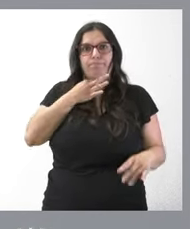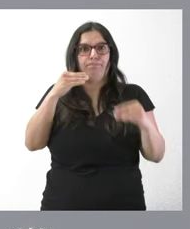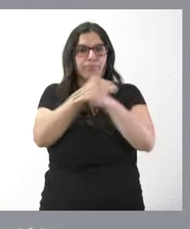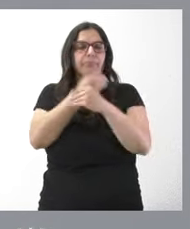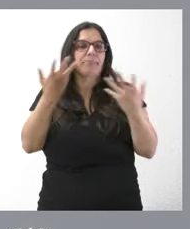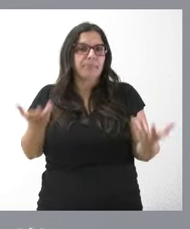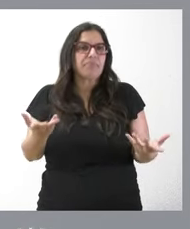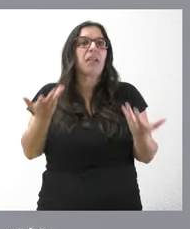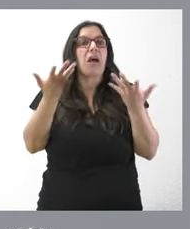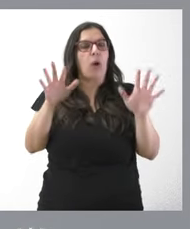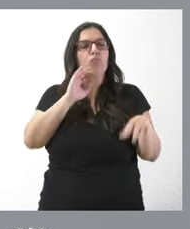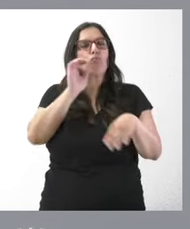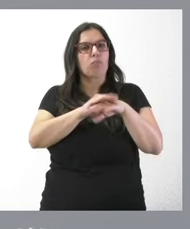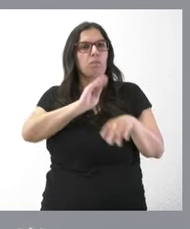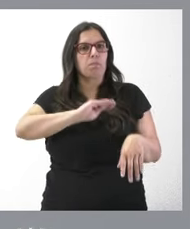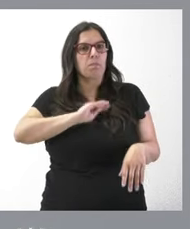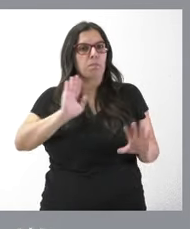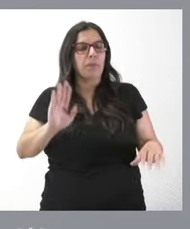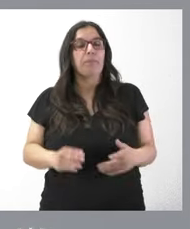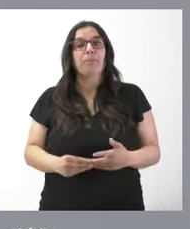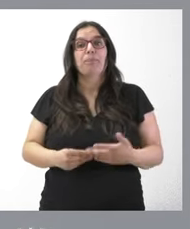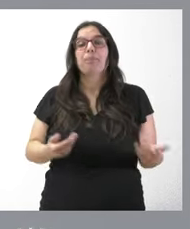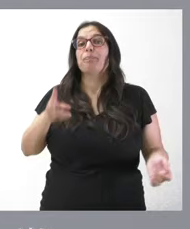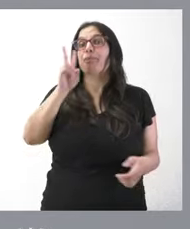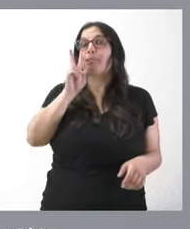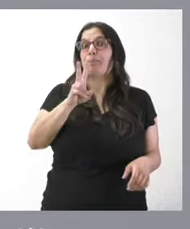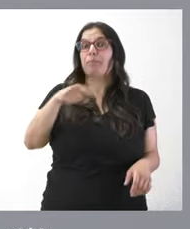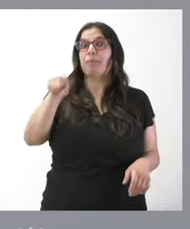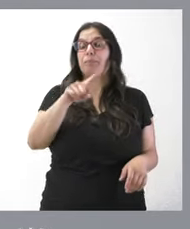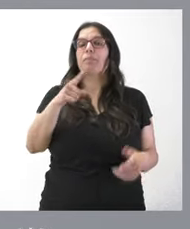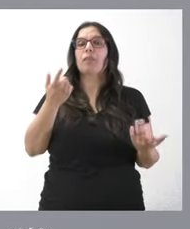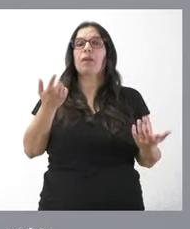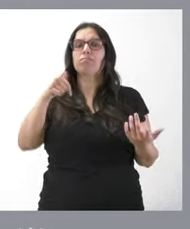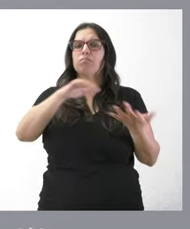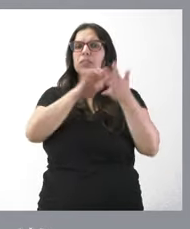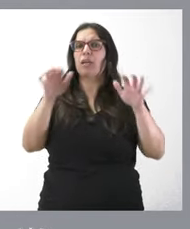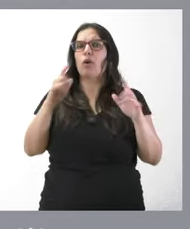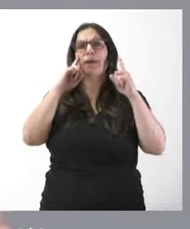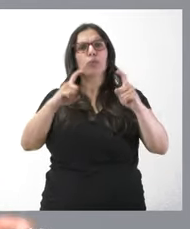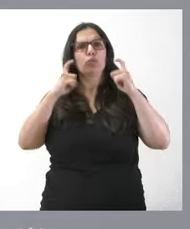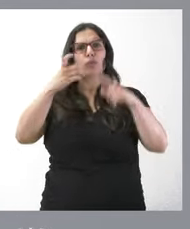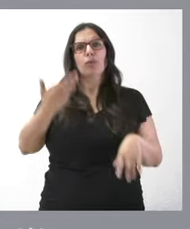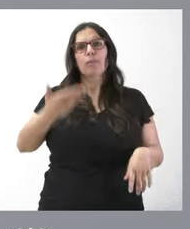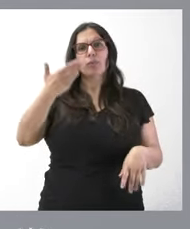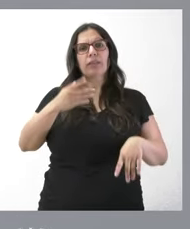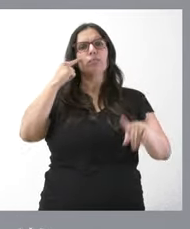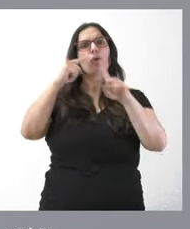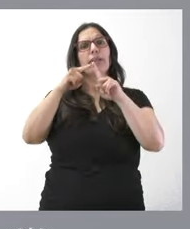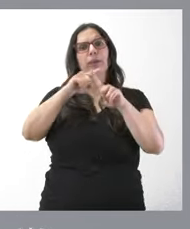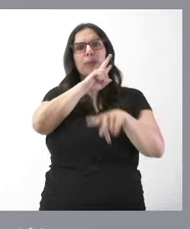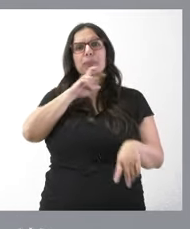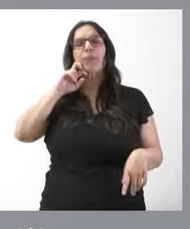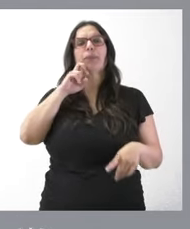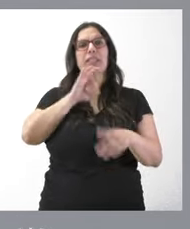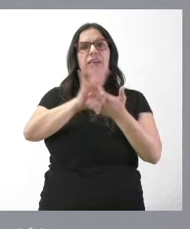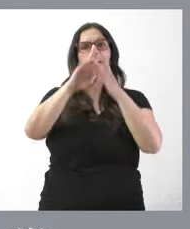los precios que hemos visto. Como pueden ustedes apreciar, en Castilla y León hay un esfuerzo muy importante por los servicios públicos de sanidad,